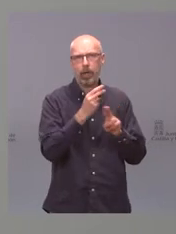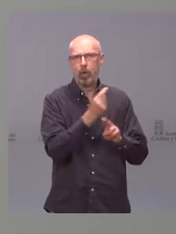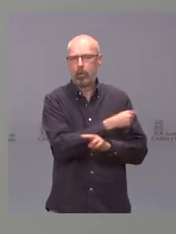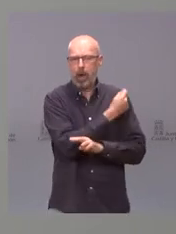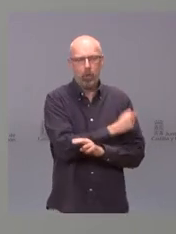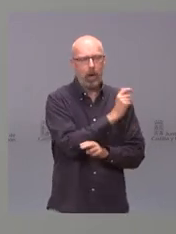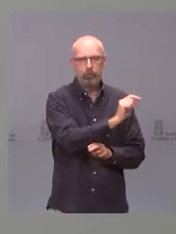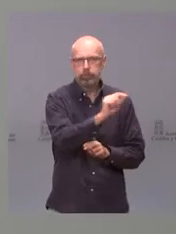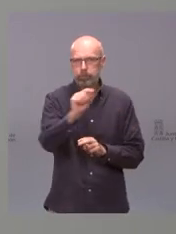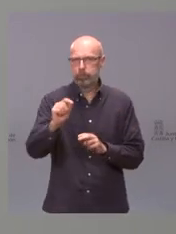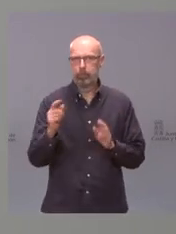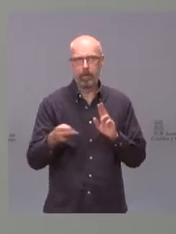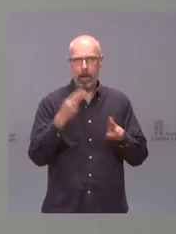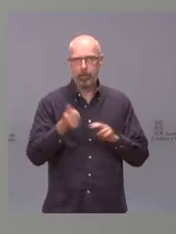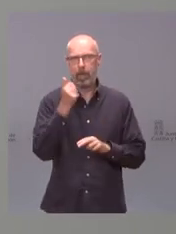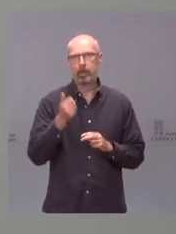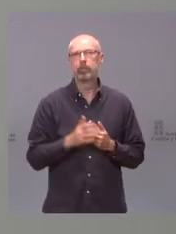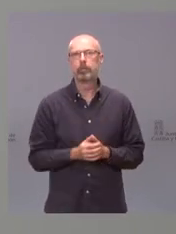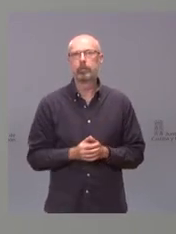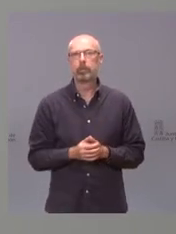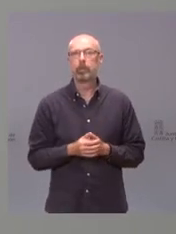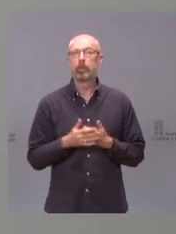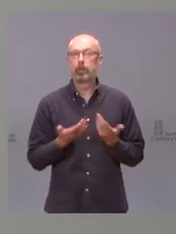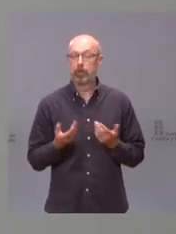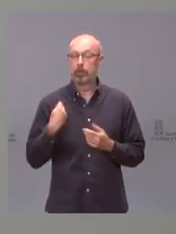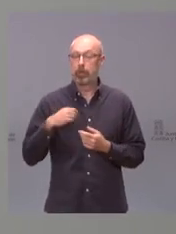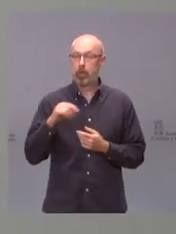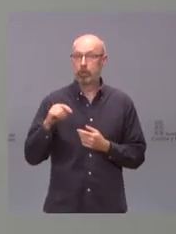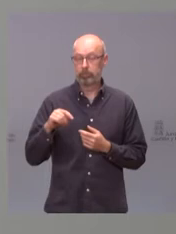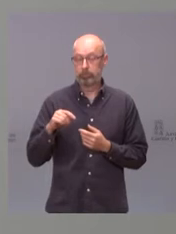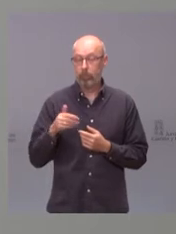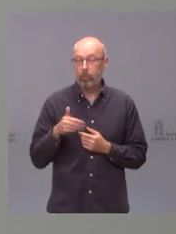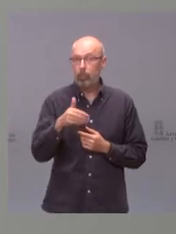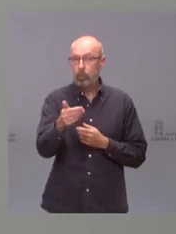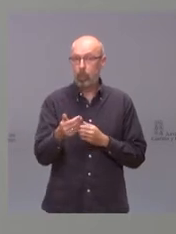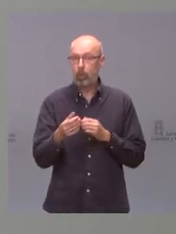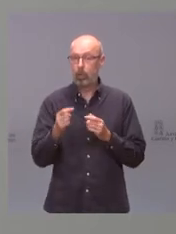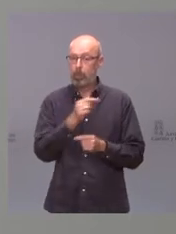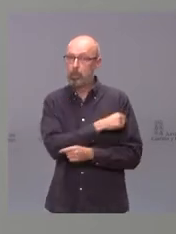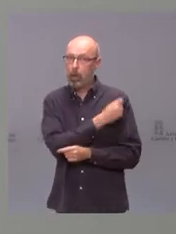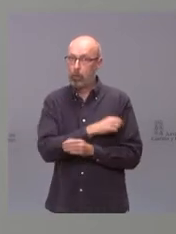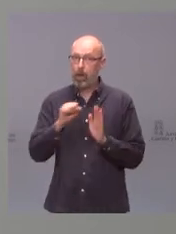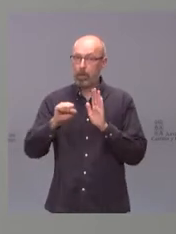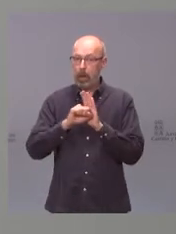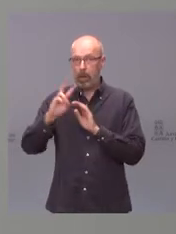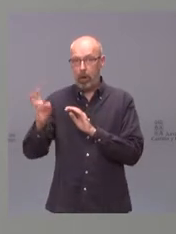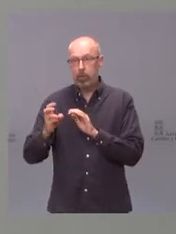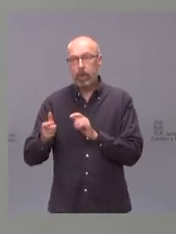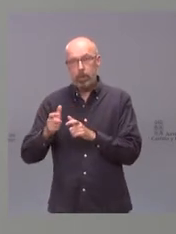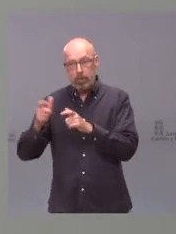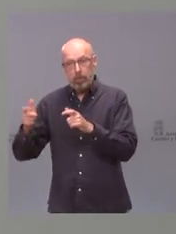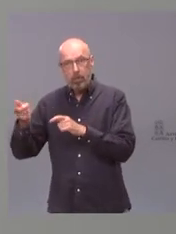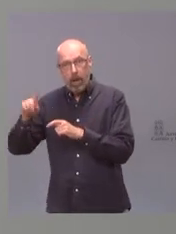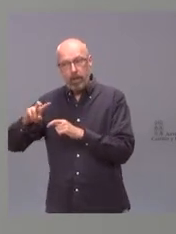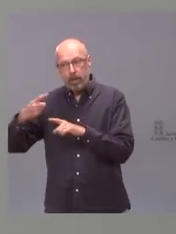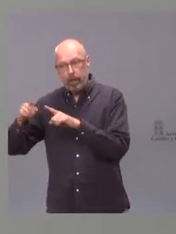que poseen algunas de estas vacunas. Con la llegada de próximas vacunas podremos ir acercando los puntos de vacunación a la